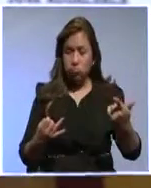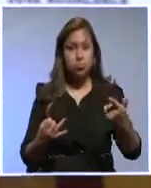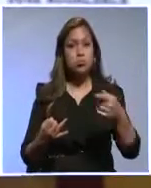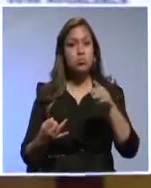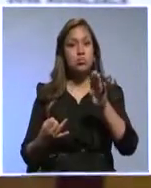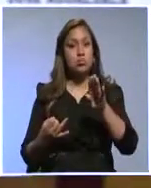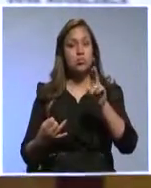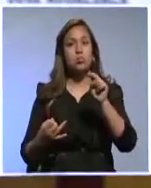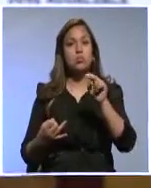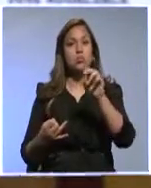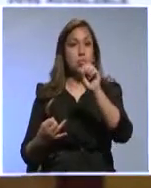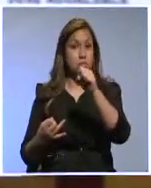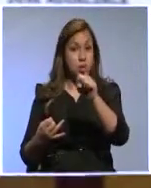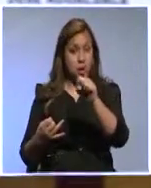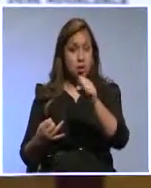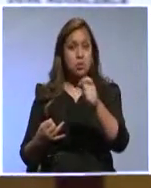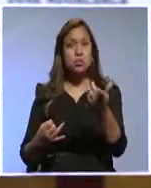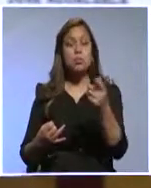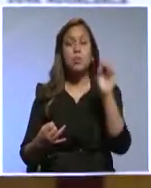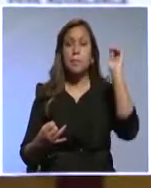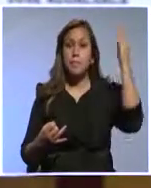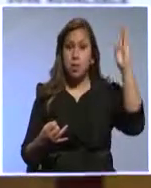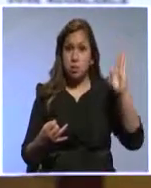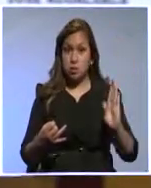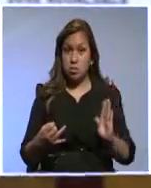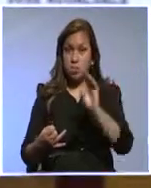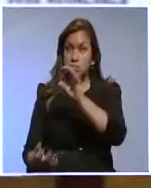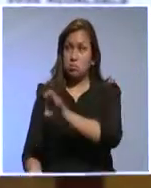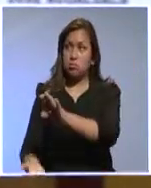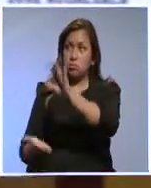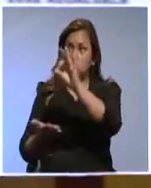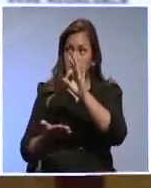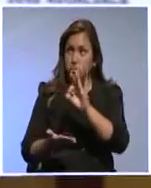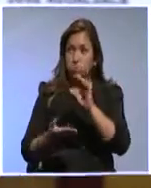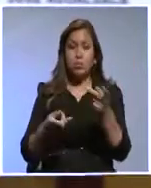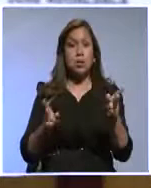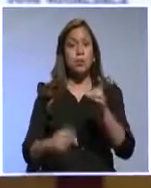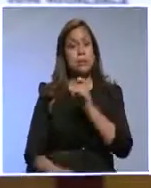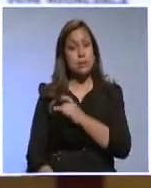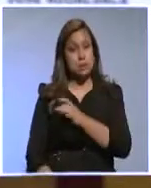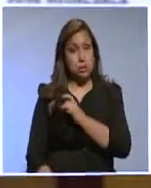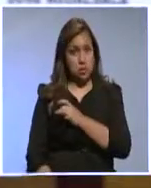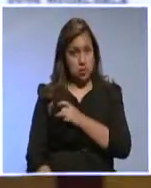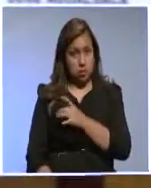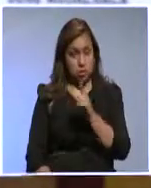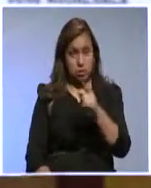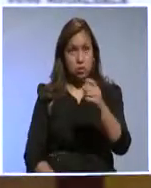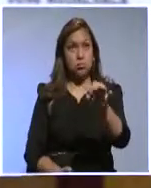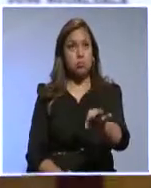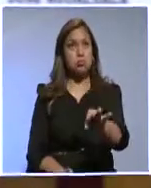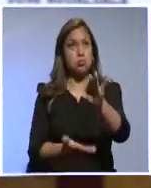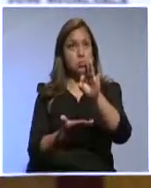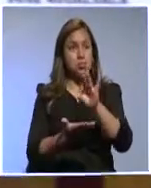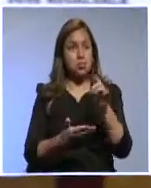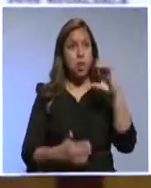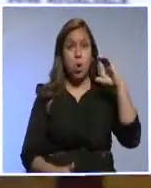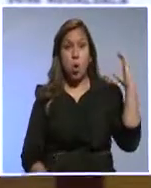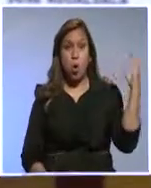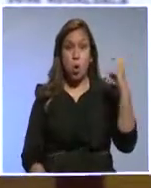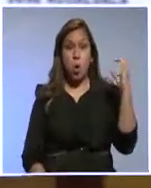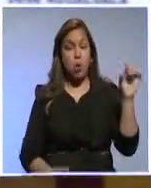Brasil, ha participado Corfo de Chile, ha participado FINDETER de Colombia